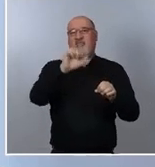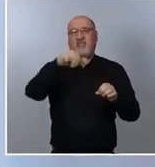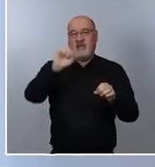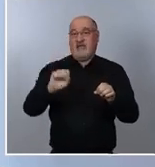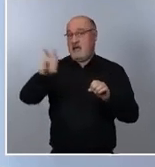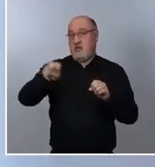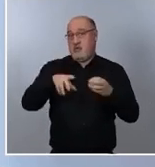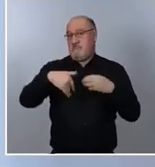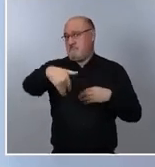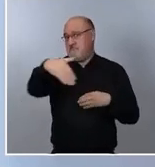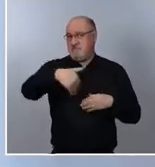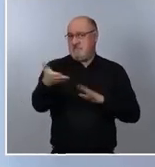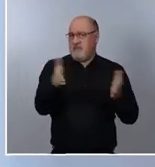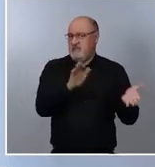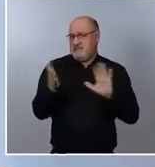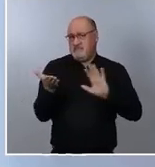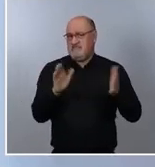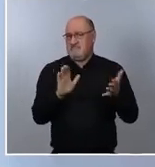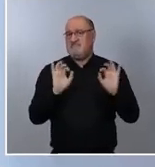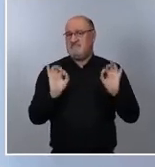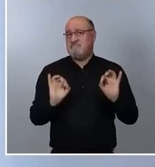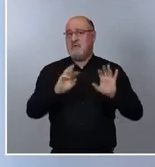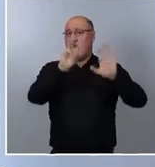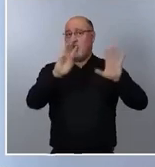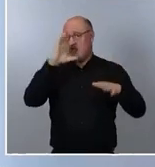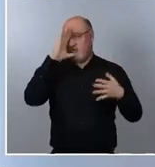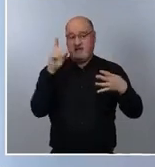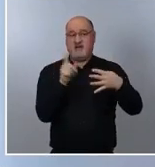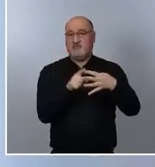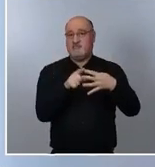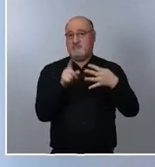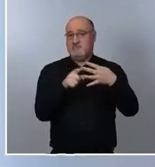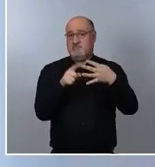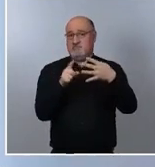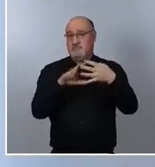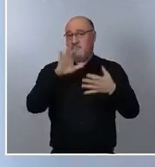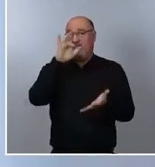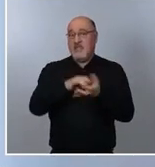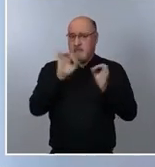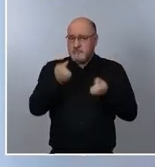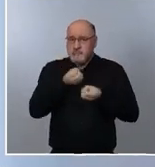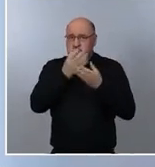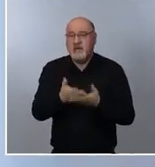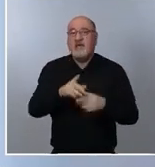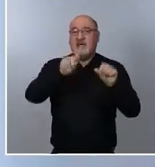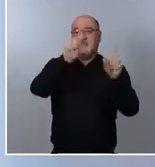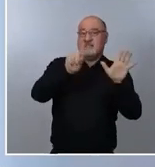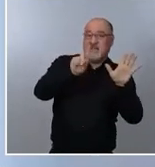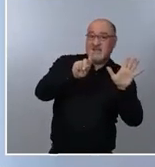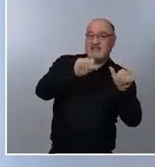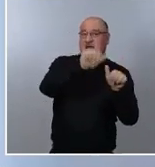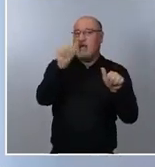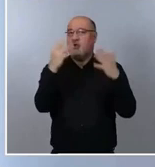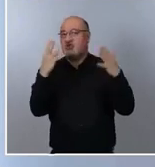en torno al 8 de febrero aproximadamente, ya le concretaremos el día entre el 6 y el 8, donde empezaremos a recibir